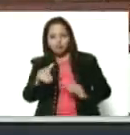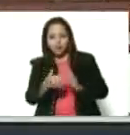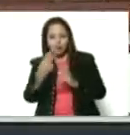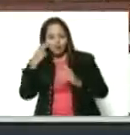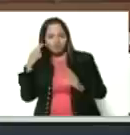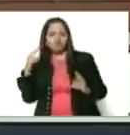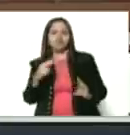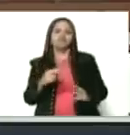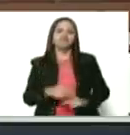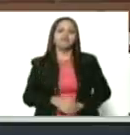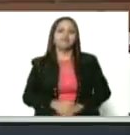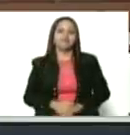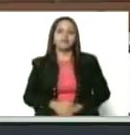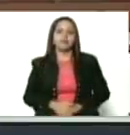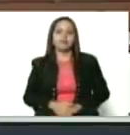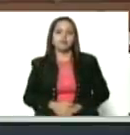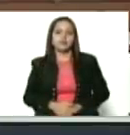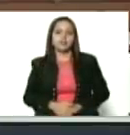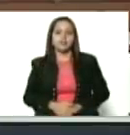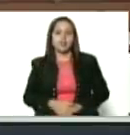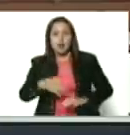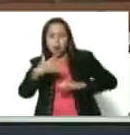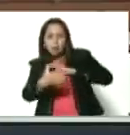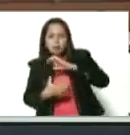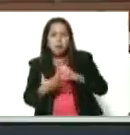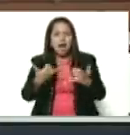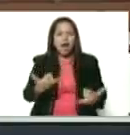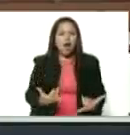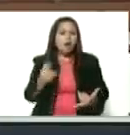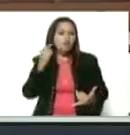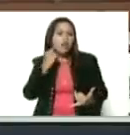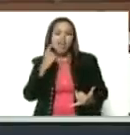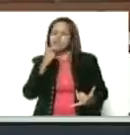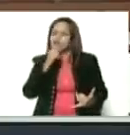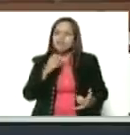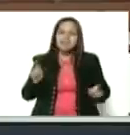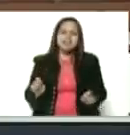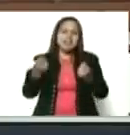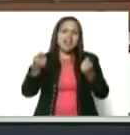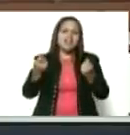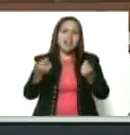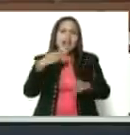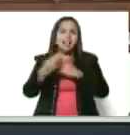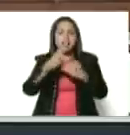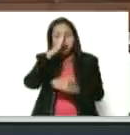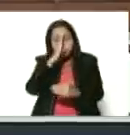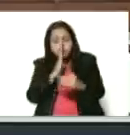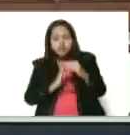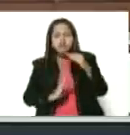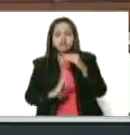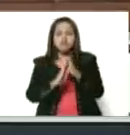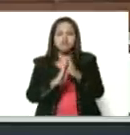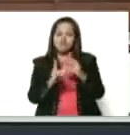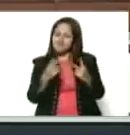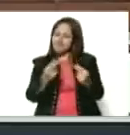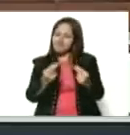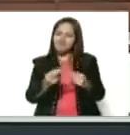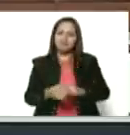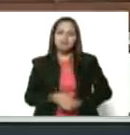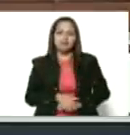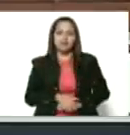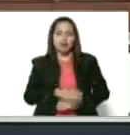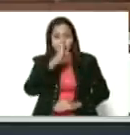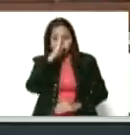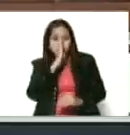La crisis por la que atraviesan hoy las mujeres no se cura, predicando la sumisión. La sumisión